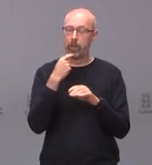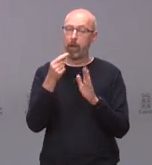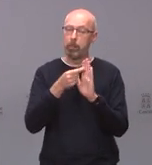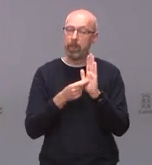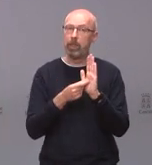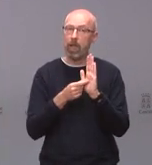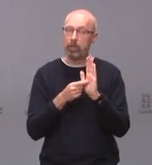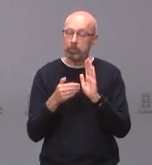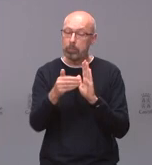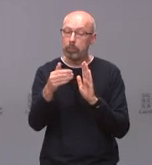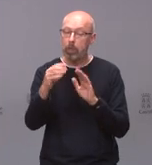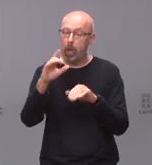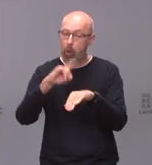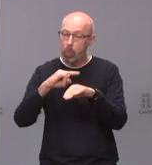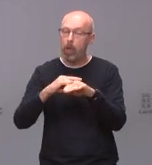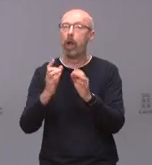del lunes.